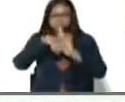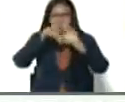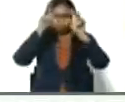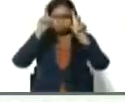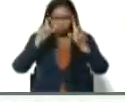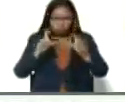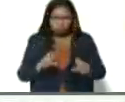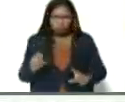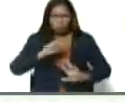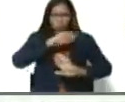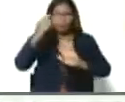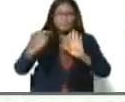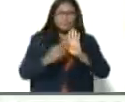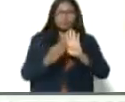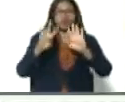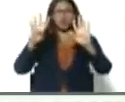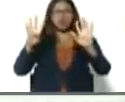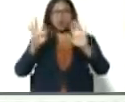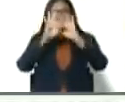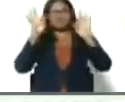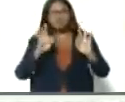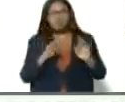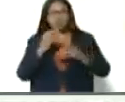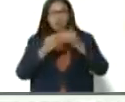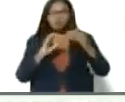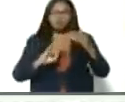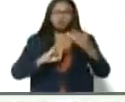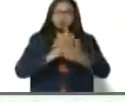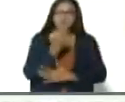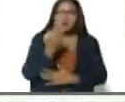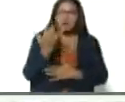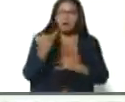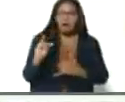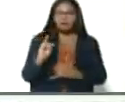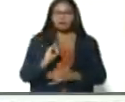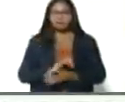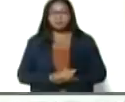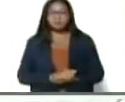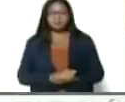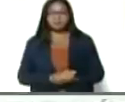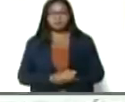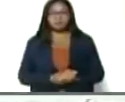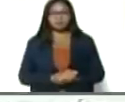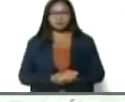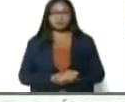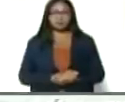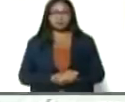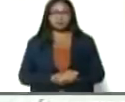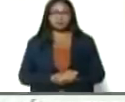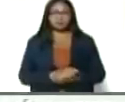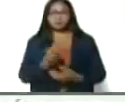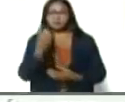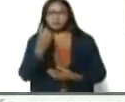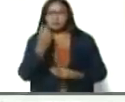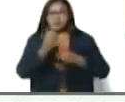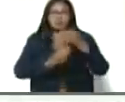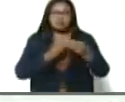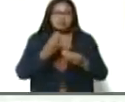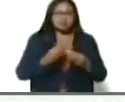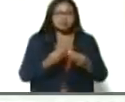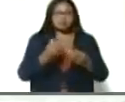de los nueve vértices, cómo funciona el sistema, qué nos falta por hacer en cada vértice,